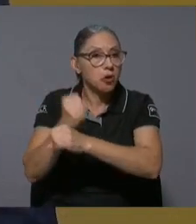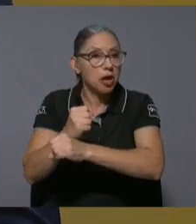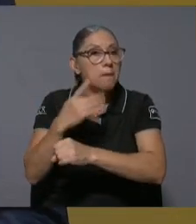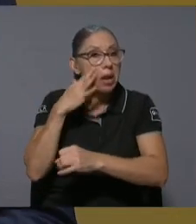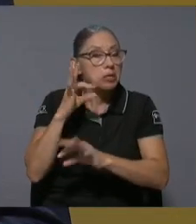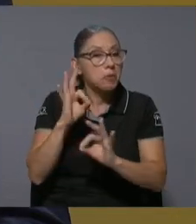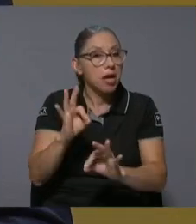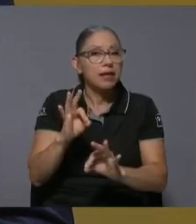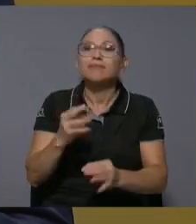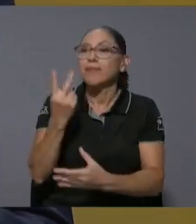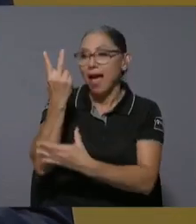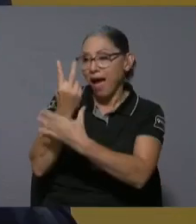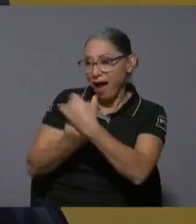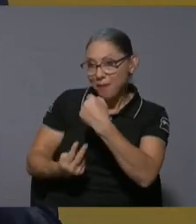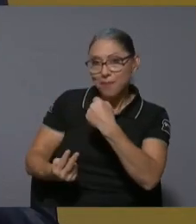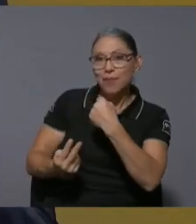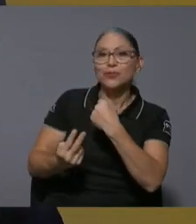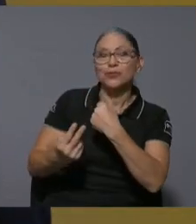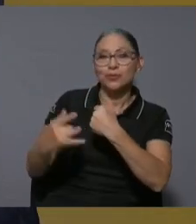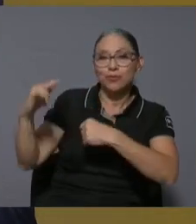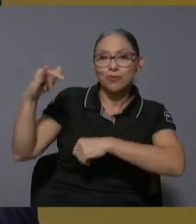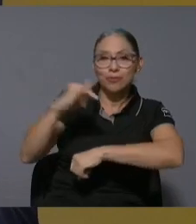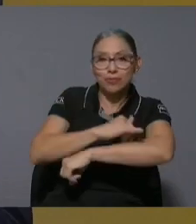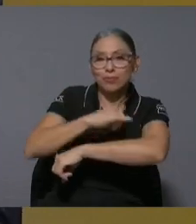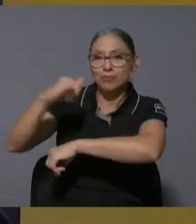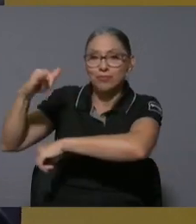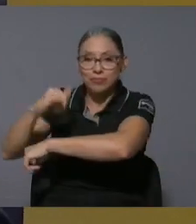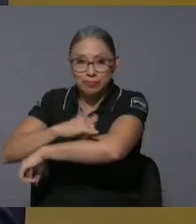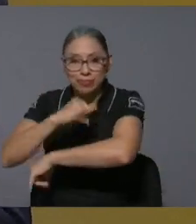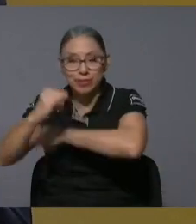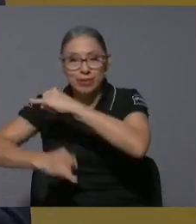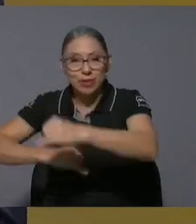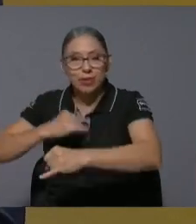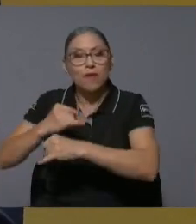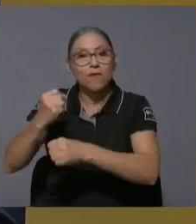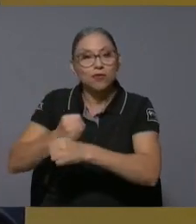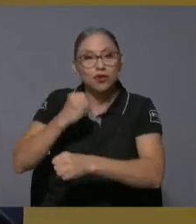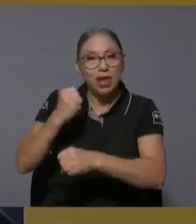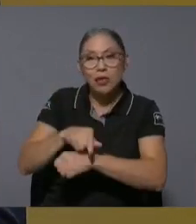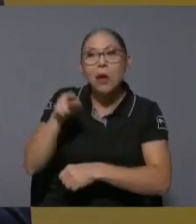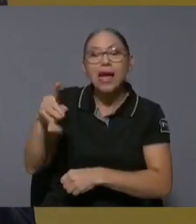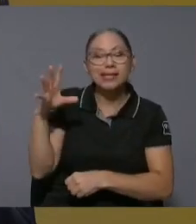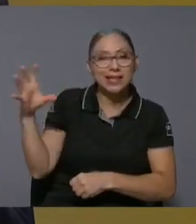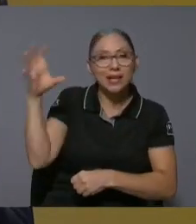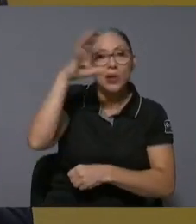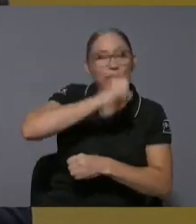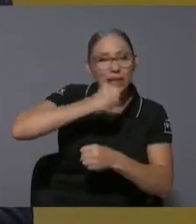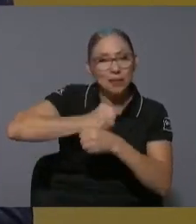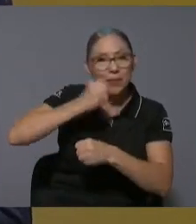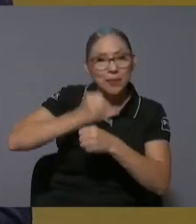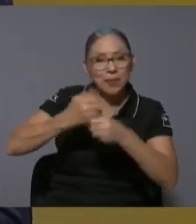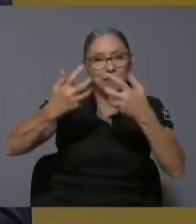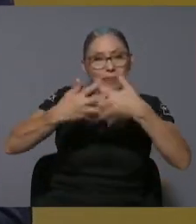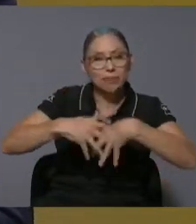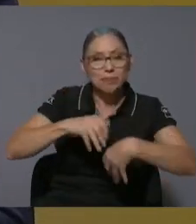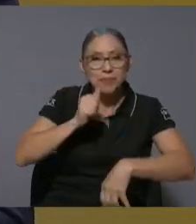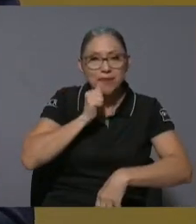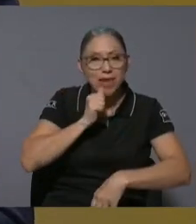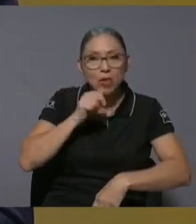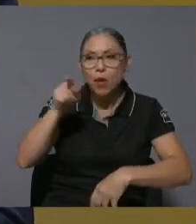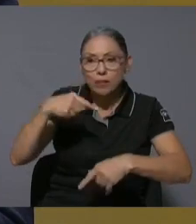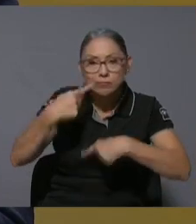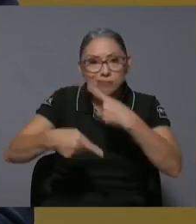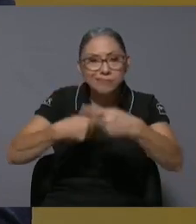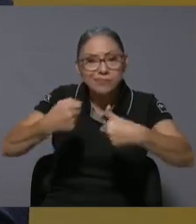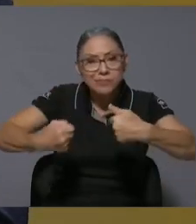y se nota la gestión del sector privado ahí obviamente pues tendremos retos lecciones aprendidas para ir